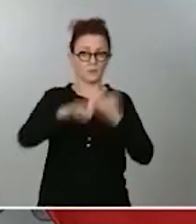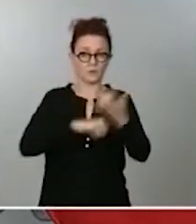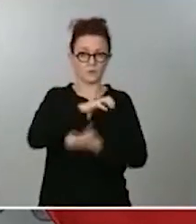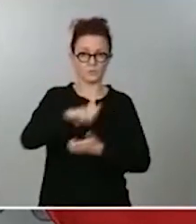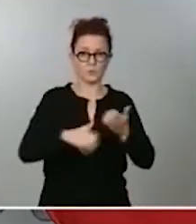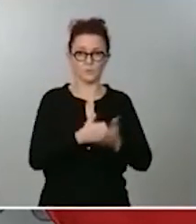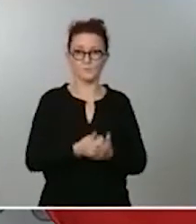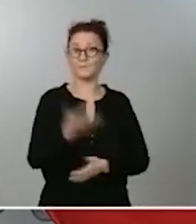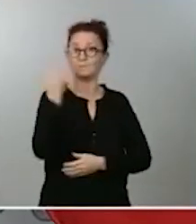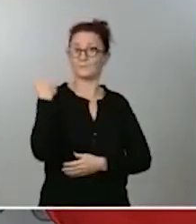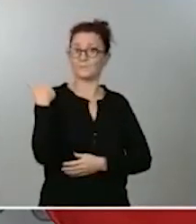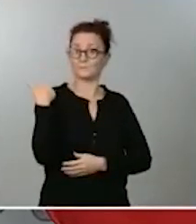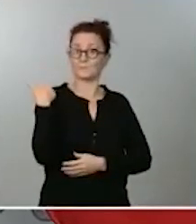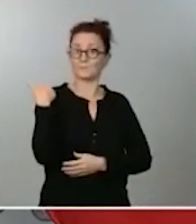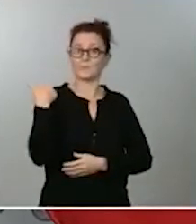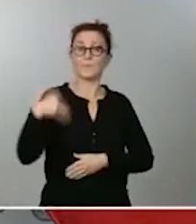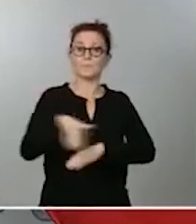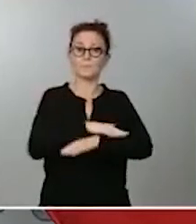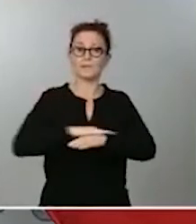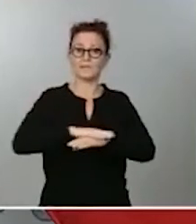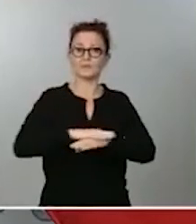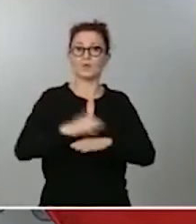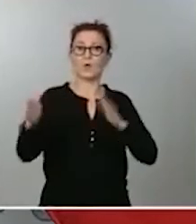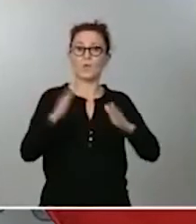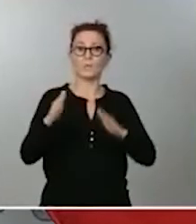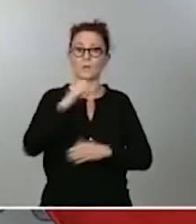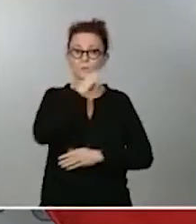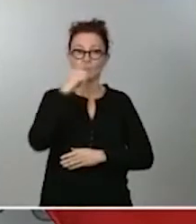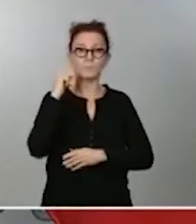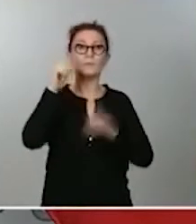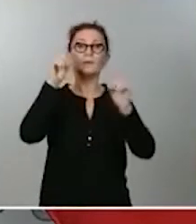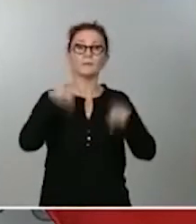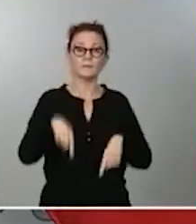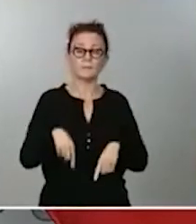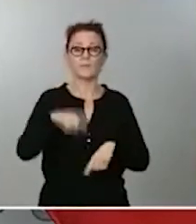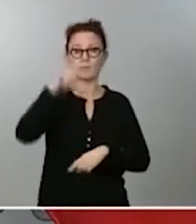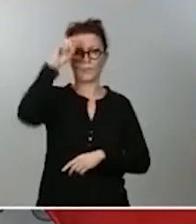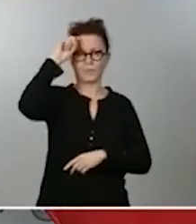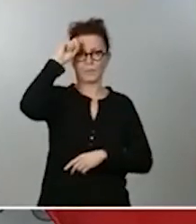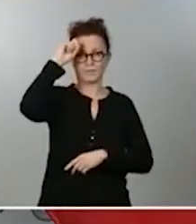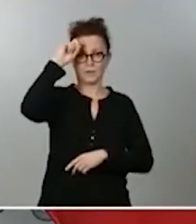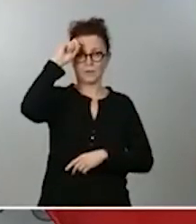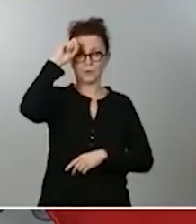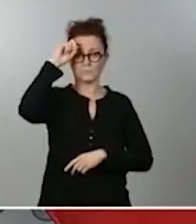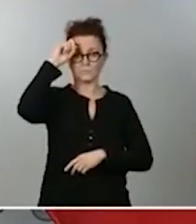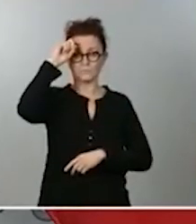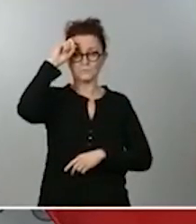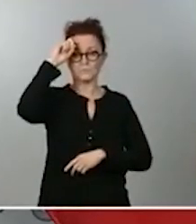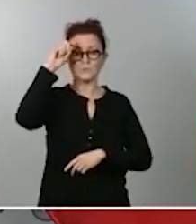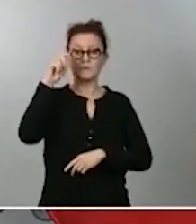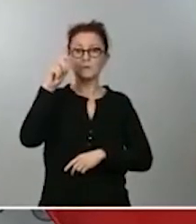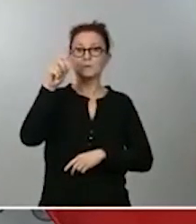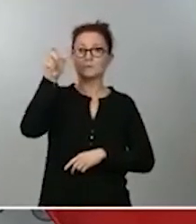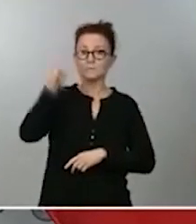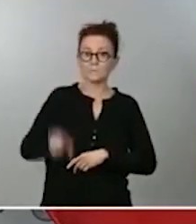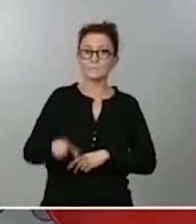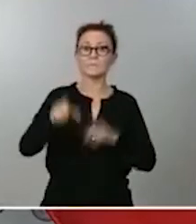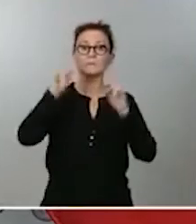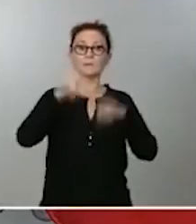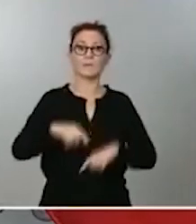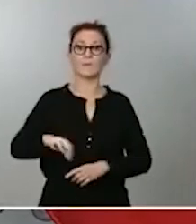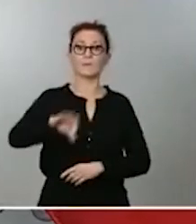ministro en los gobiernos de Felipe González y también de José Luis Rodríguez Zapatero ha recibido también en la medalla de hoy